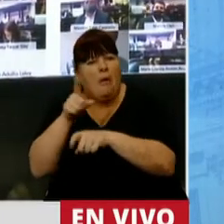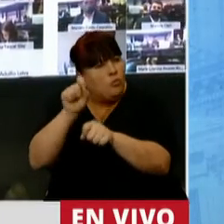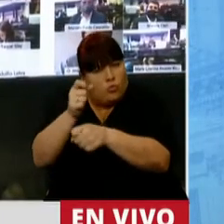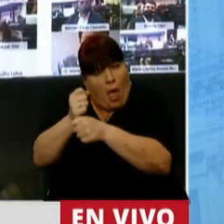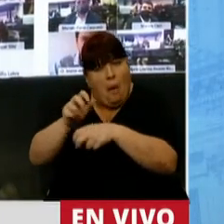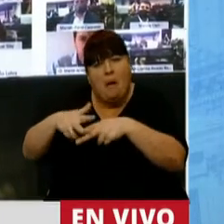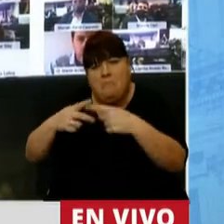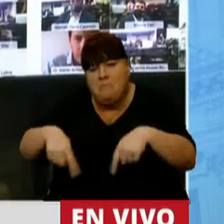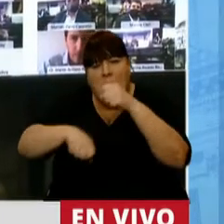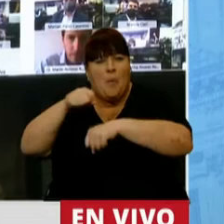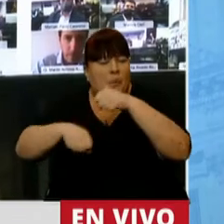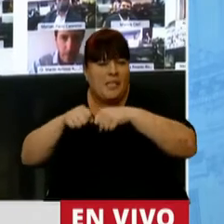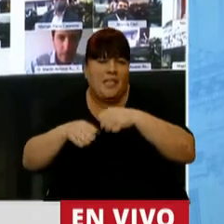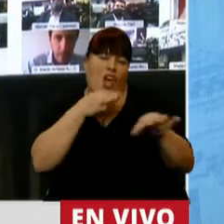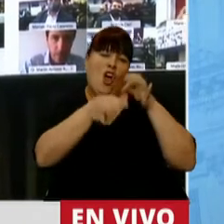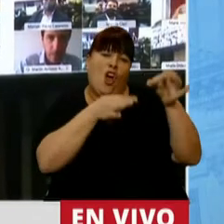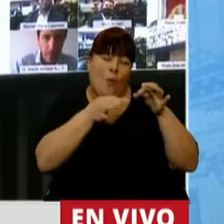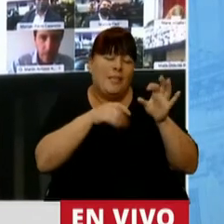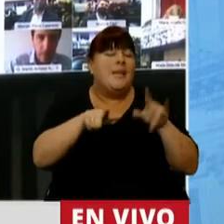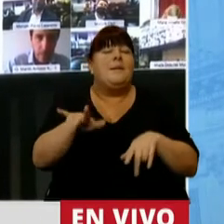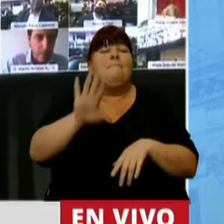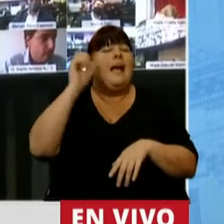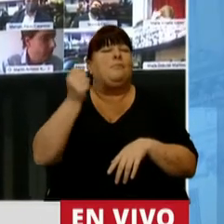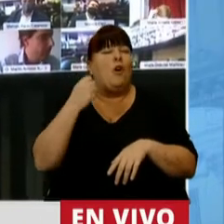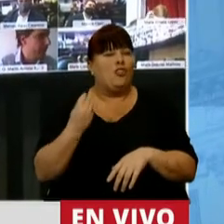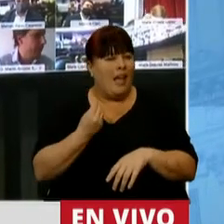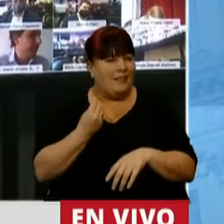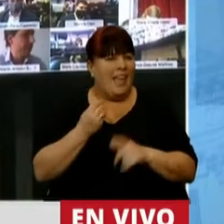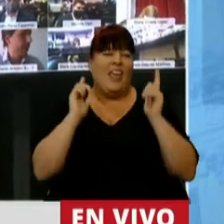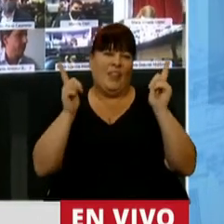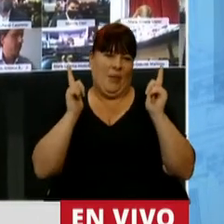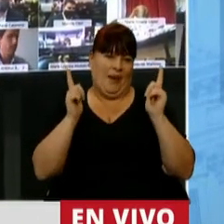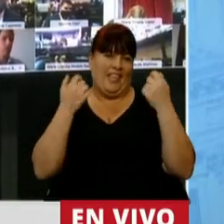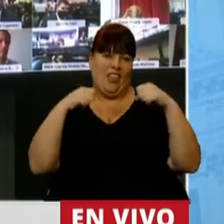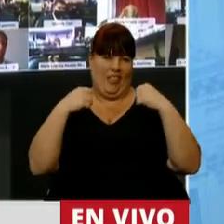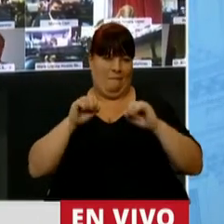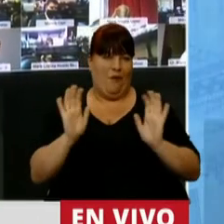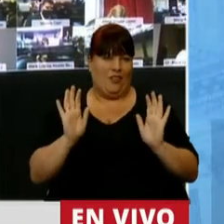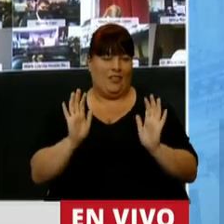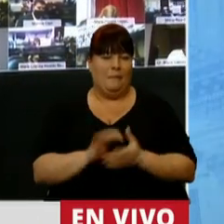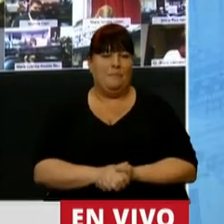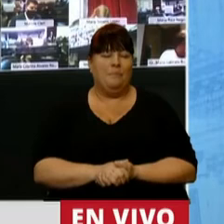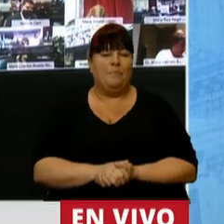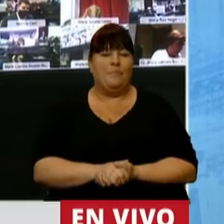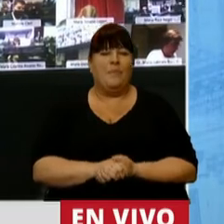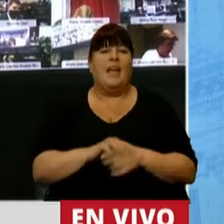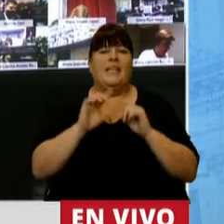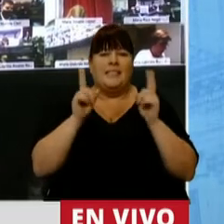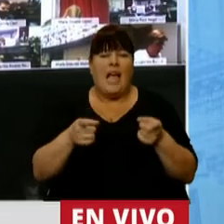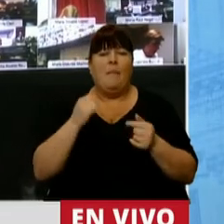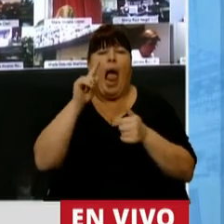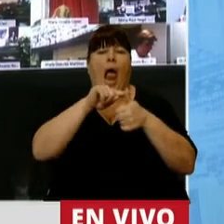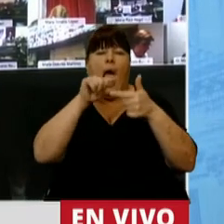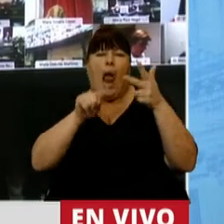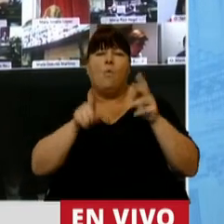haciendo su trabajo en la bicicletería, que lo más importante de todo era divertirse con el deporte. Y quiero nombrar algunos